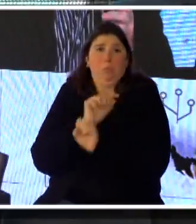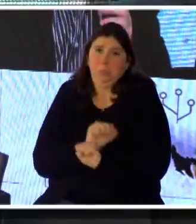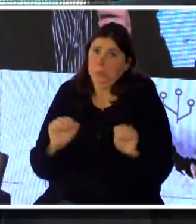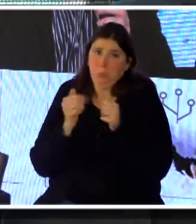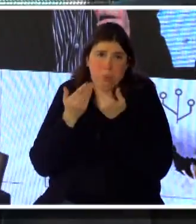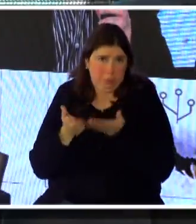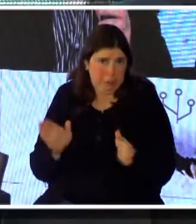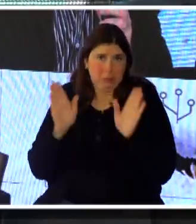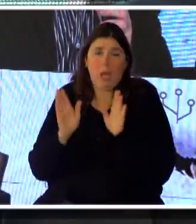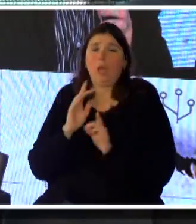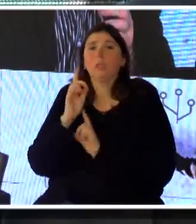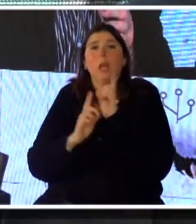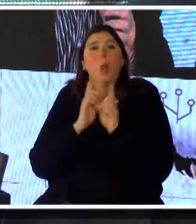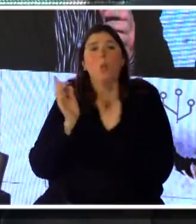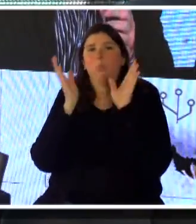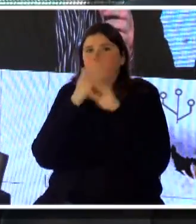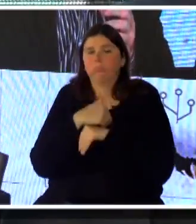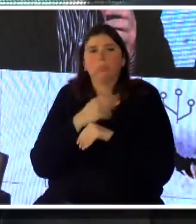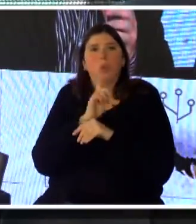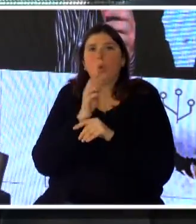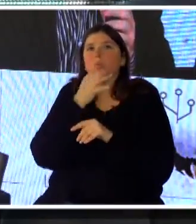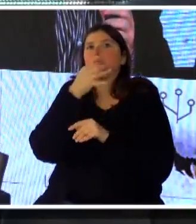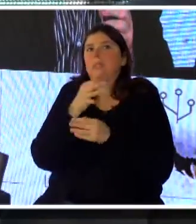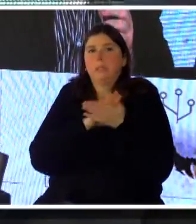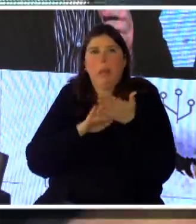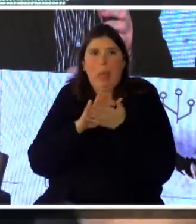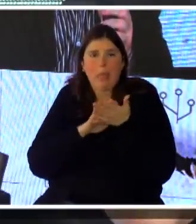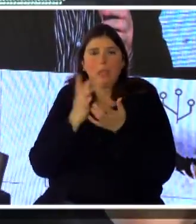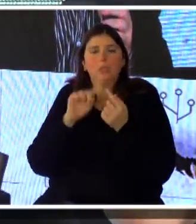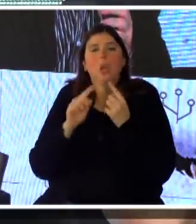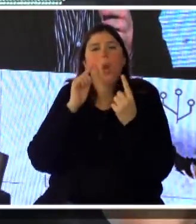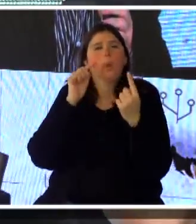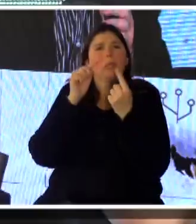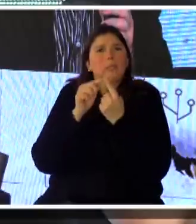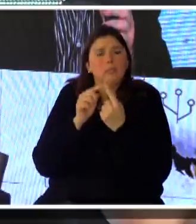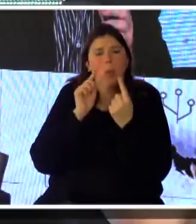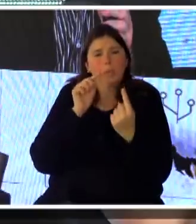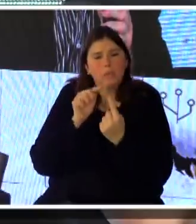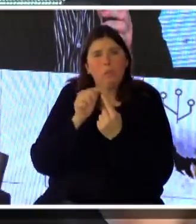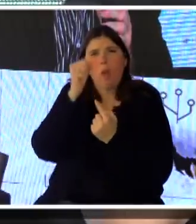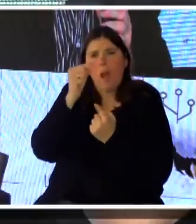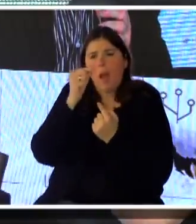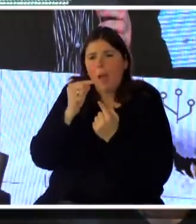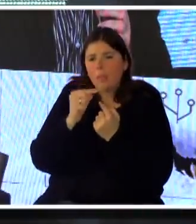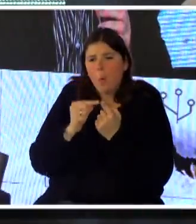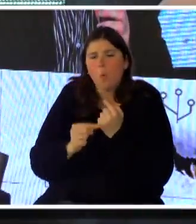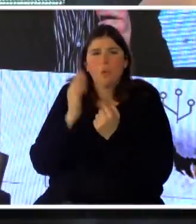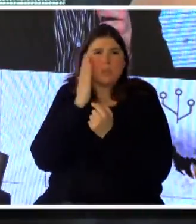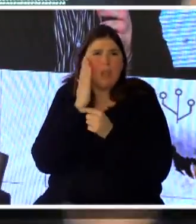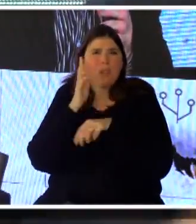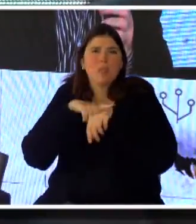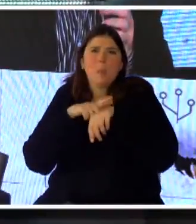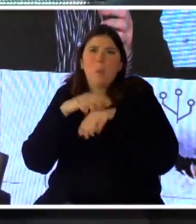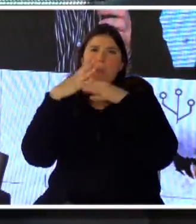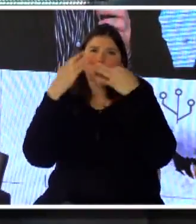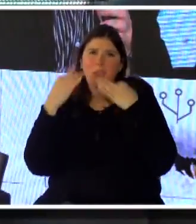hay alguna que no esté informada. Es decir, podemos, objetivo por objetivo, podemos saber en tiempo real qué es lo que está pasando con